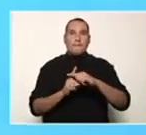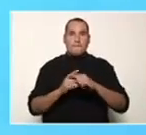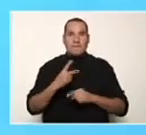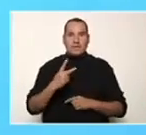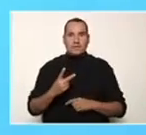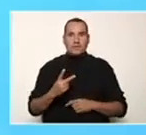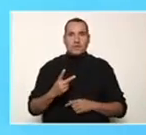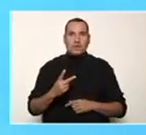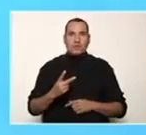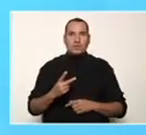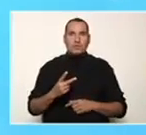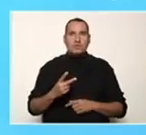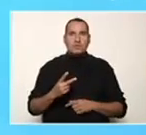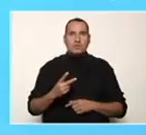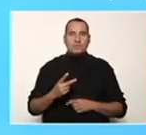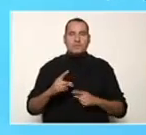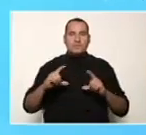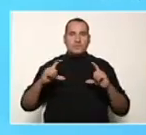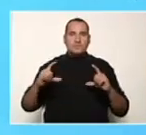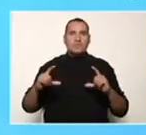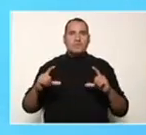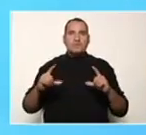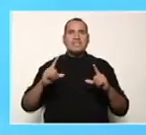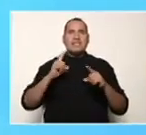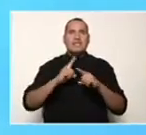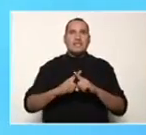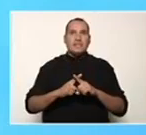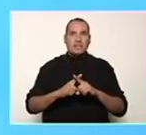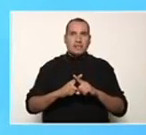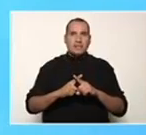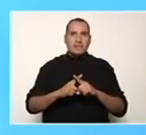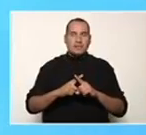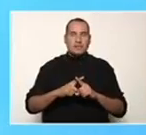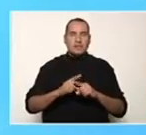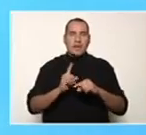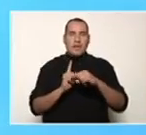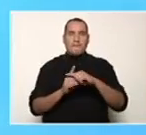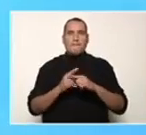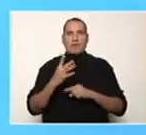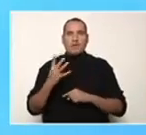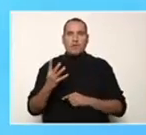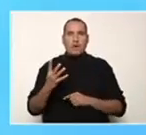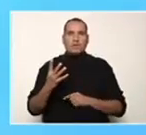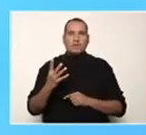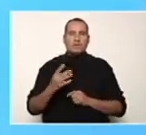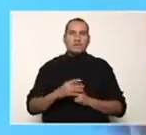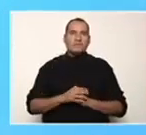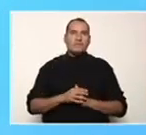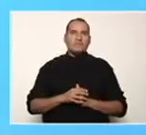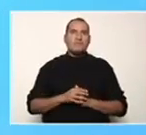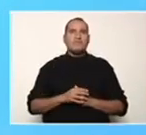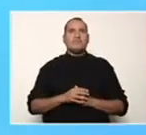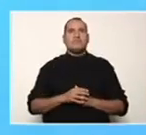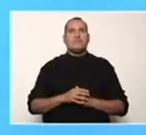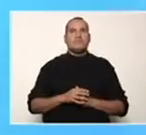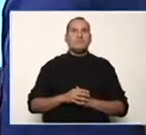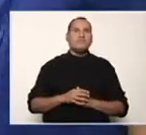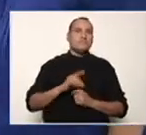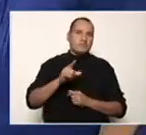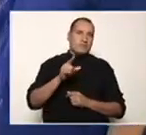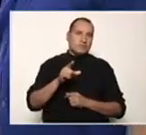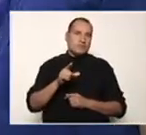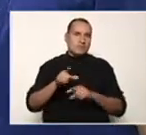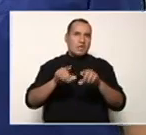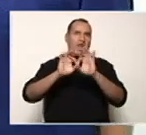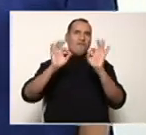por x más 4. Eso haciéndolo por ese